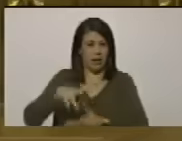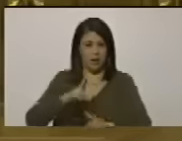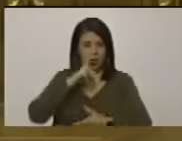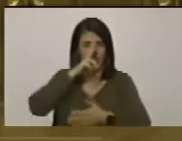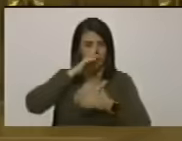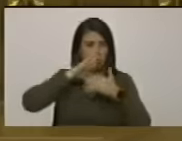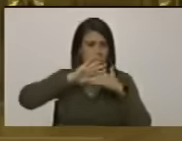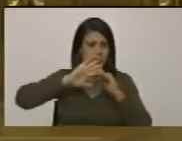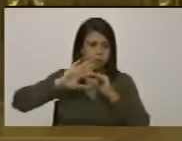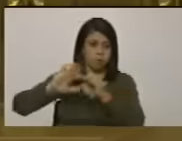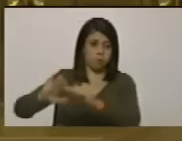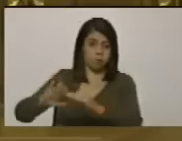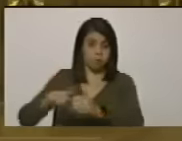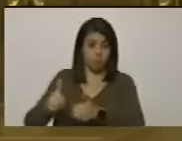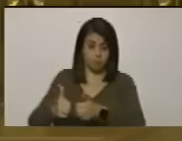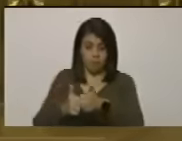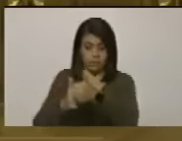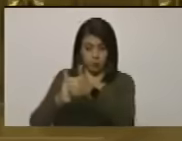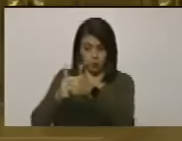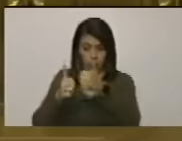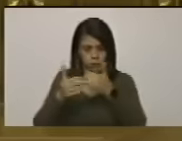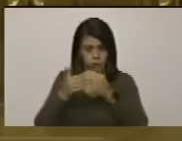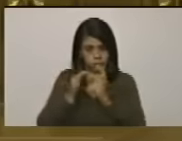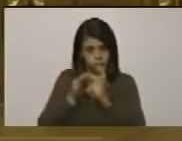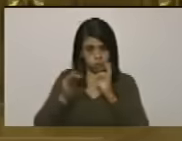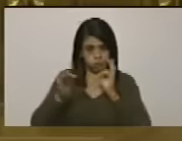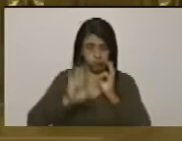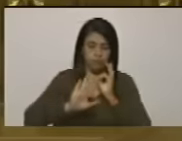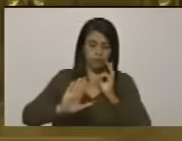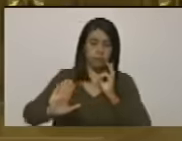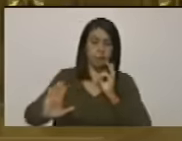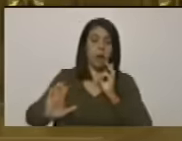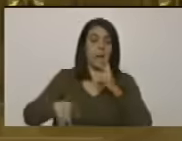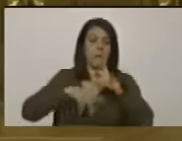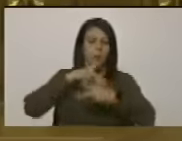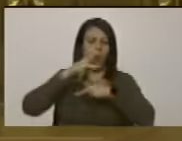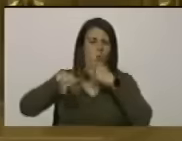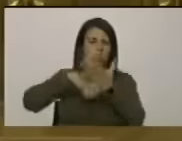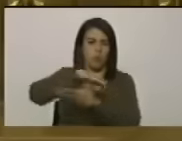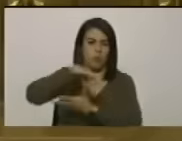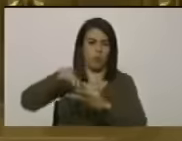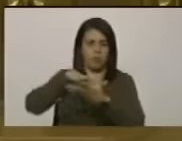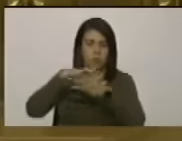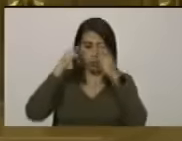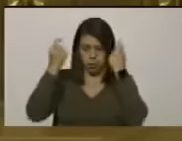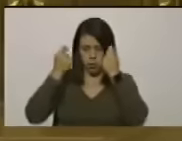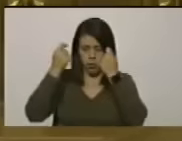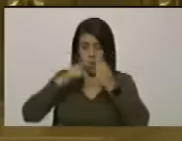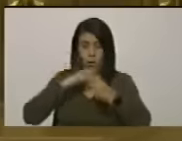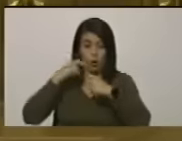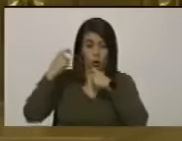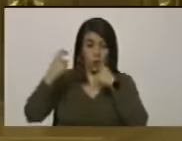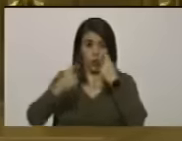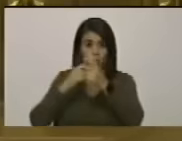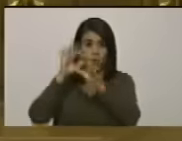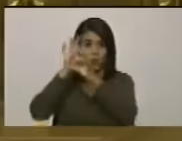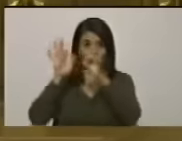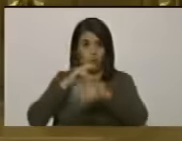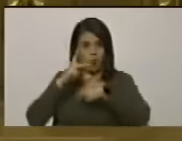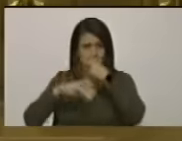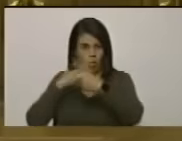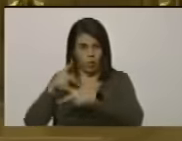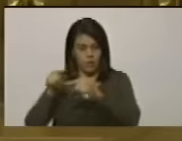alejarse del camino de la persecución, de la retaliación política, de la promoción del odio como forma de hacer